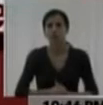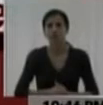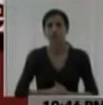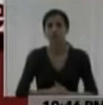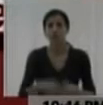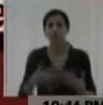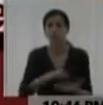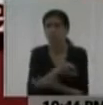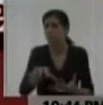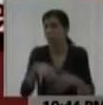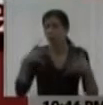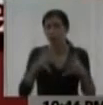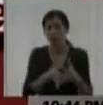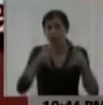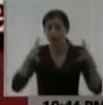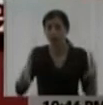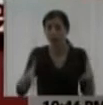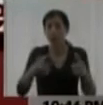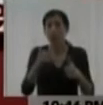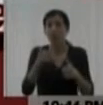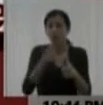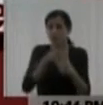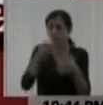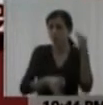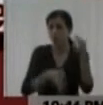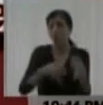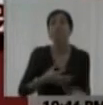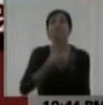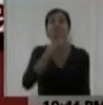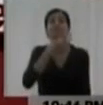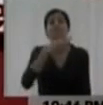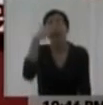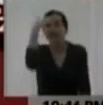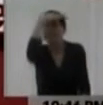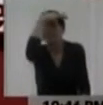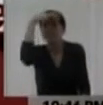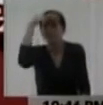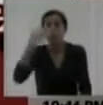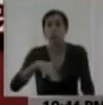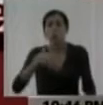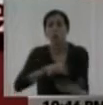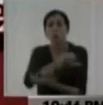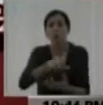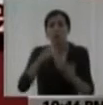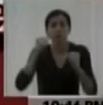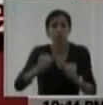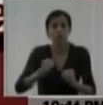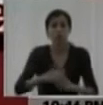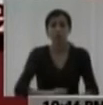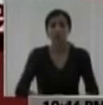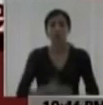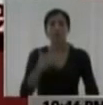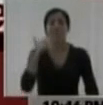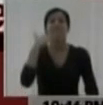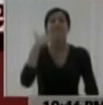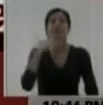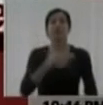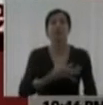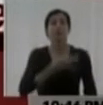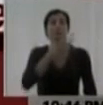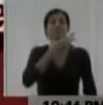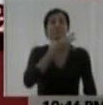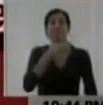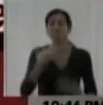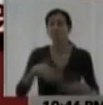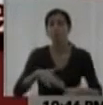Y la gente de Primera Justicia está hasta aquí. Y la gente de Primera Justicia está hasta aquí. ¿Qué? Hasta aquí están.